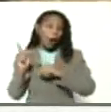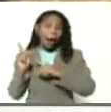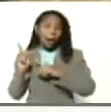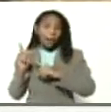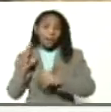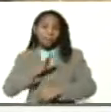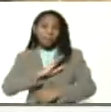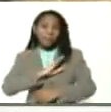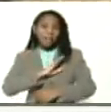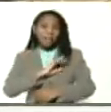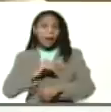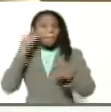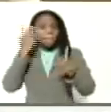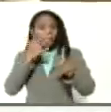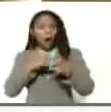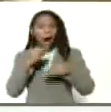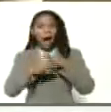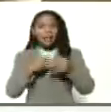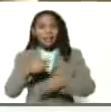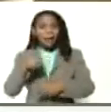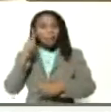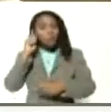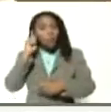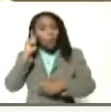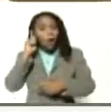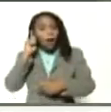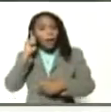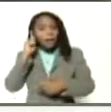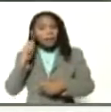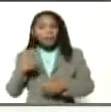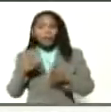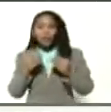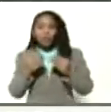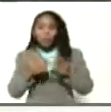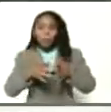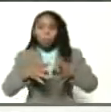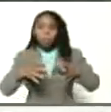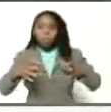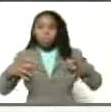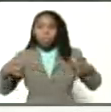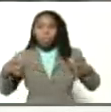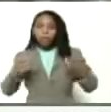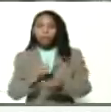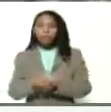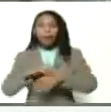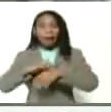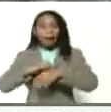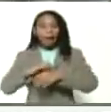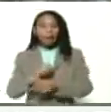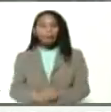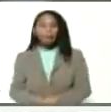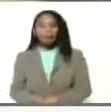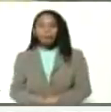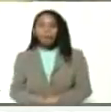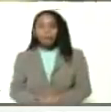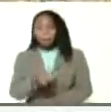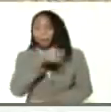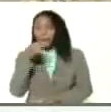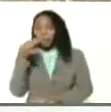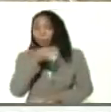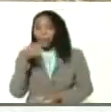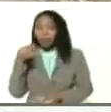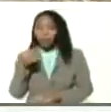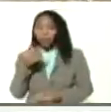tener forma rebaños de hembras que nos permitan hacer cruces terminales con la raza cárnica. Extraordinario, Roberto, extraordinario. Entonces,